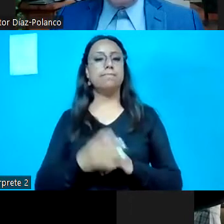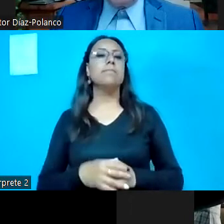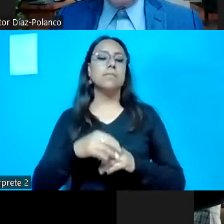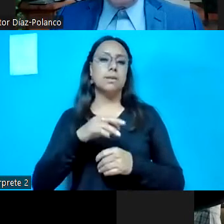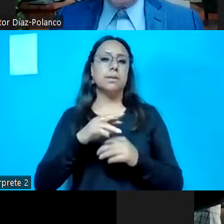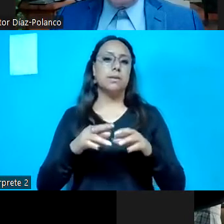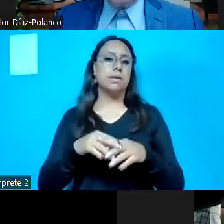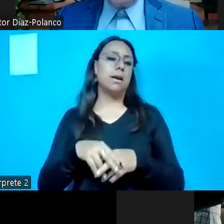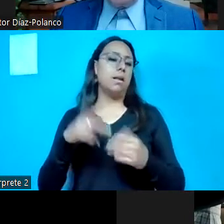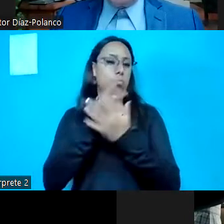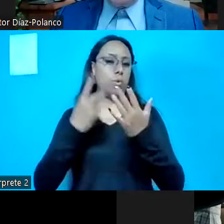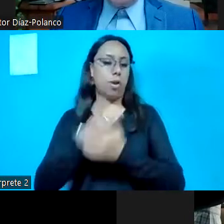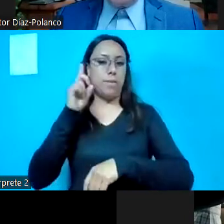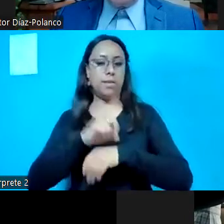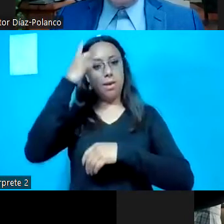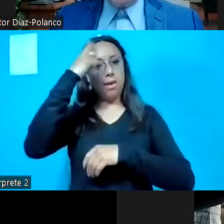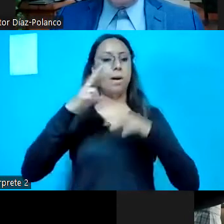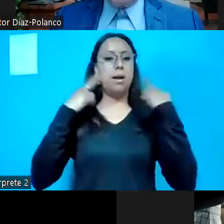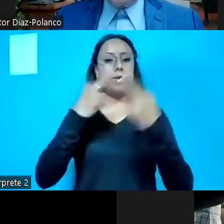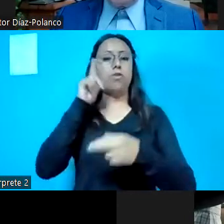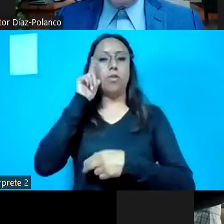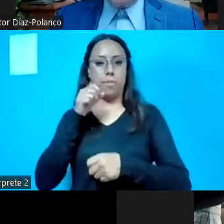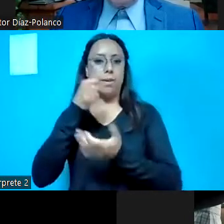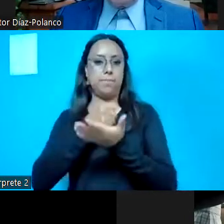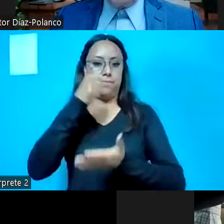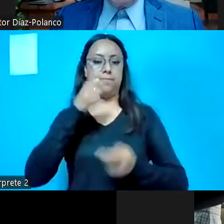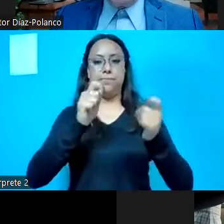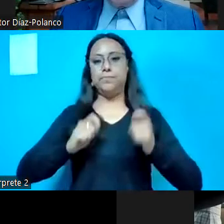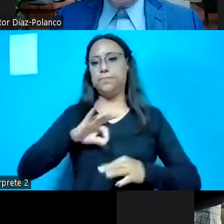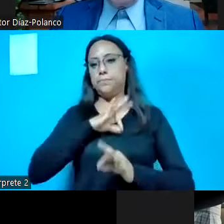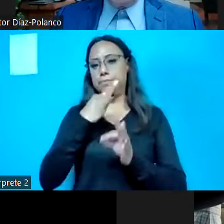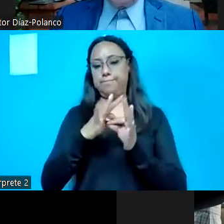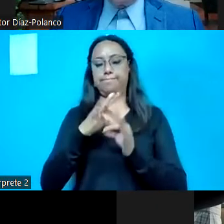aprueba el orden del día para la sesión del día de mañana. Cumplir la instrucción, diputado presidente.